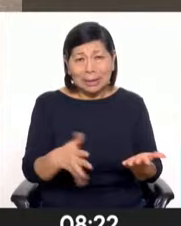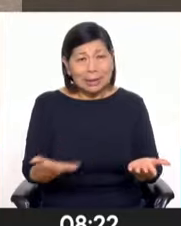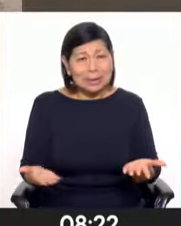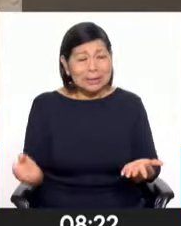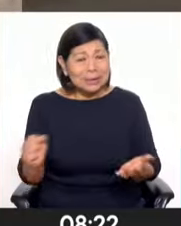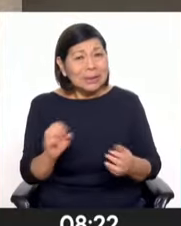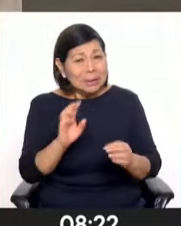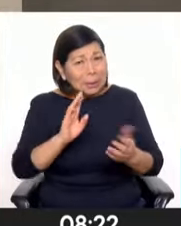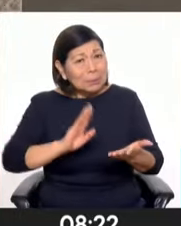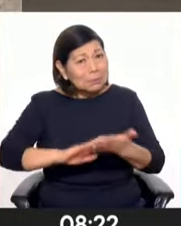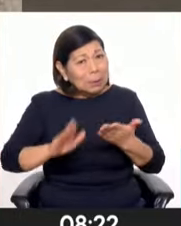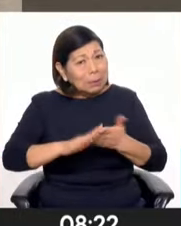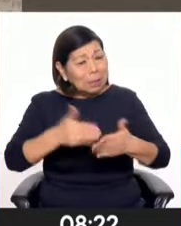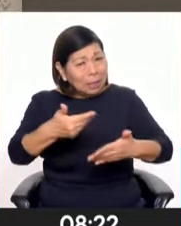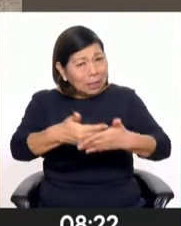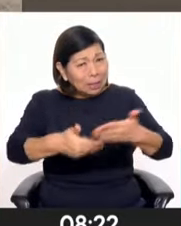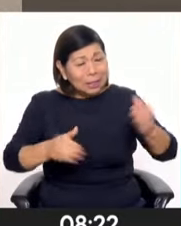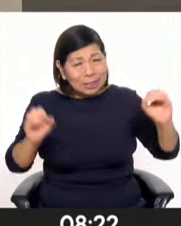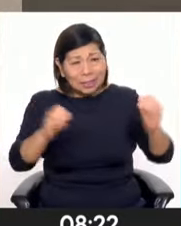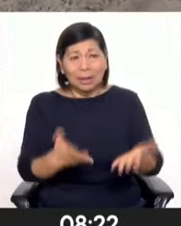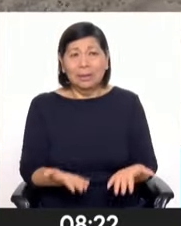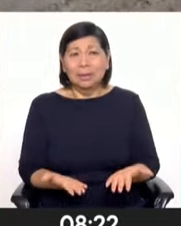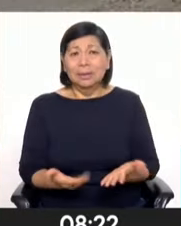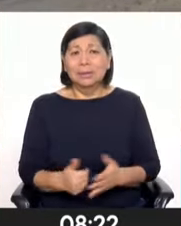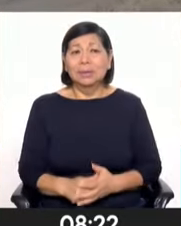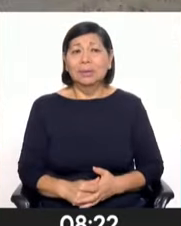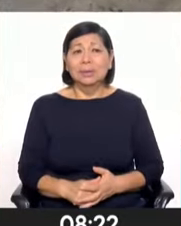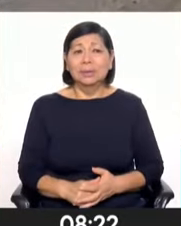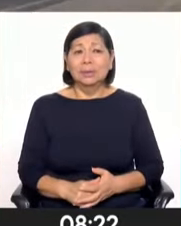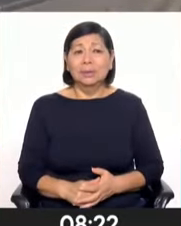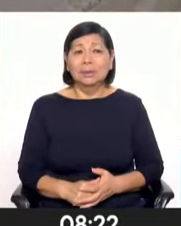CIRA que debe de ser ellos trans...